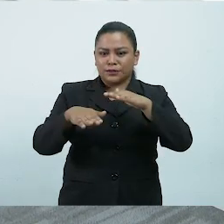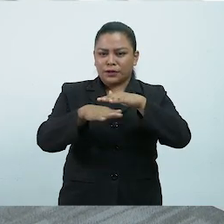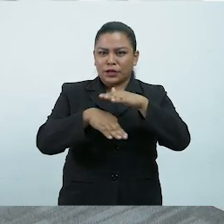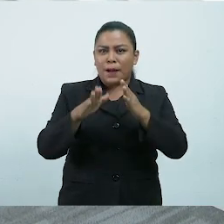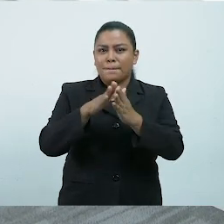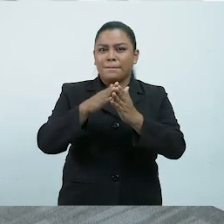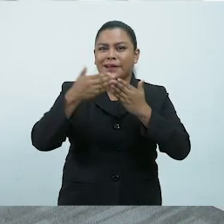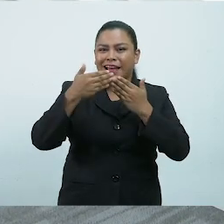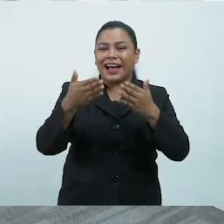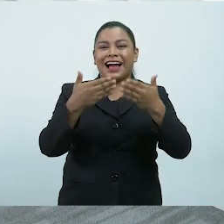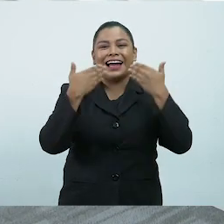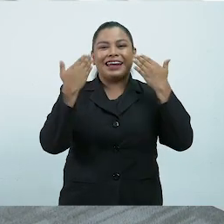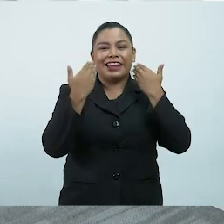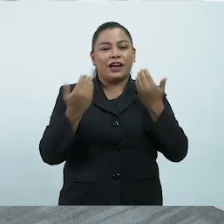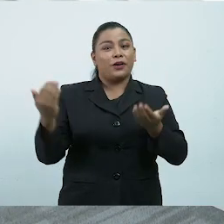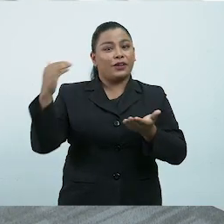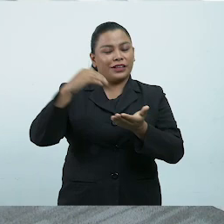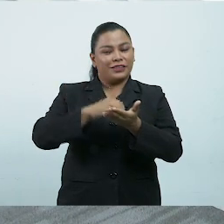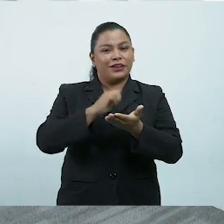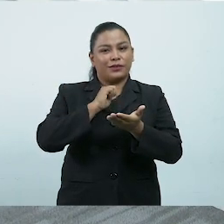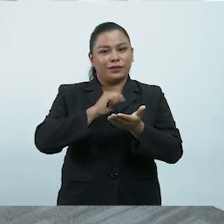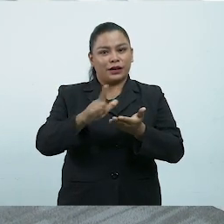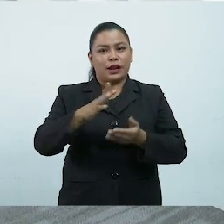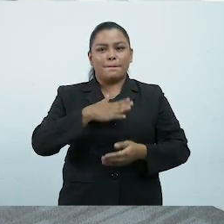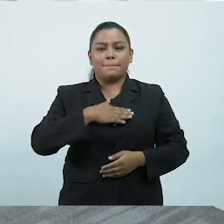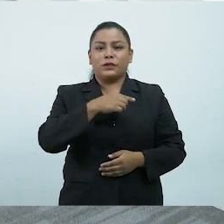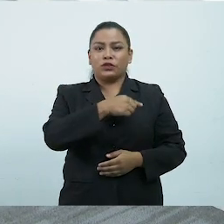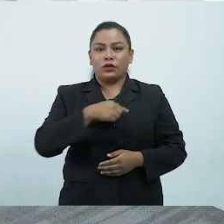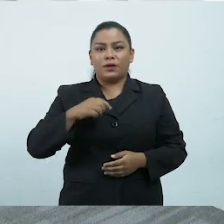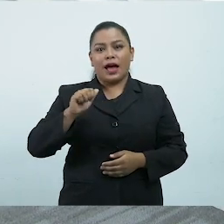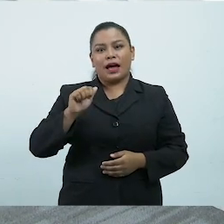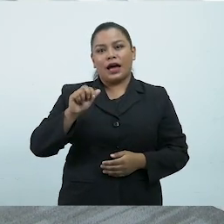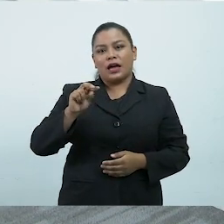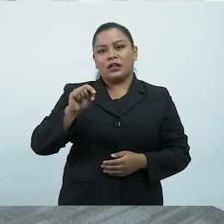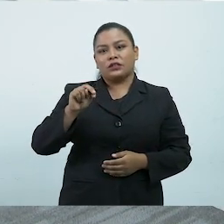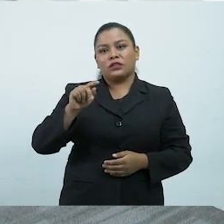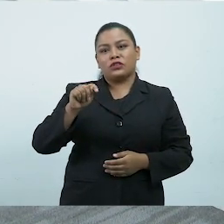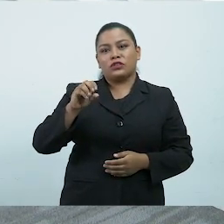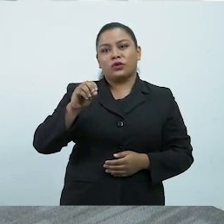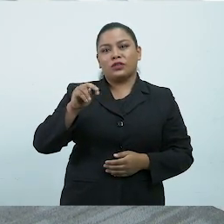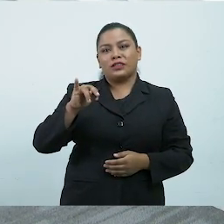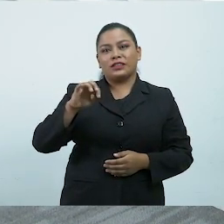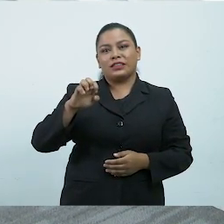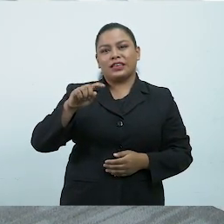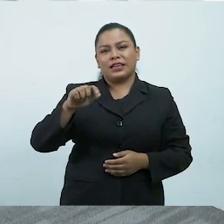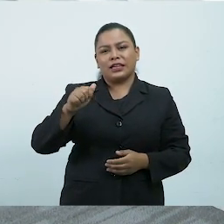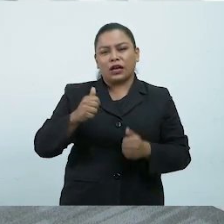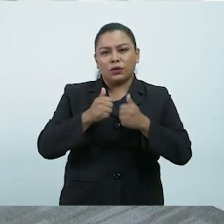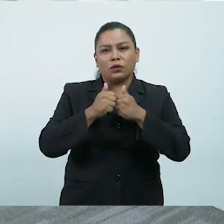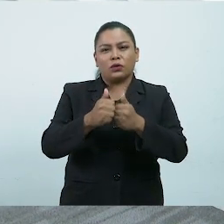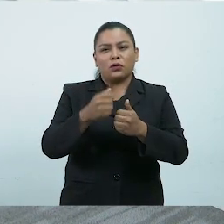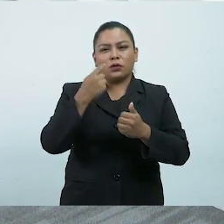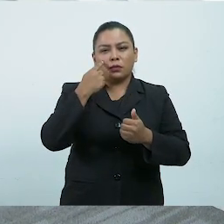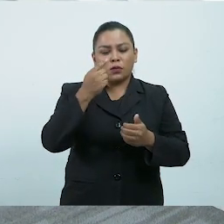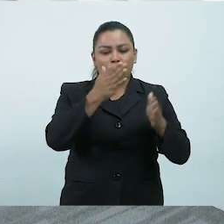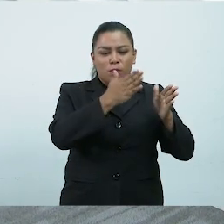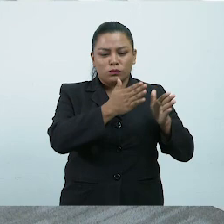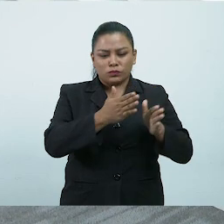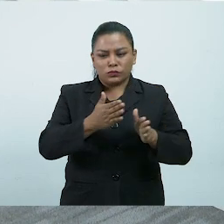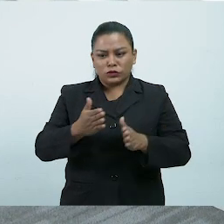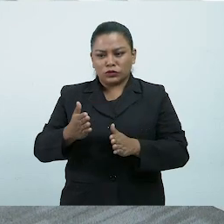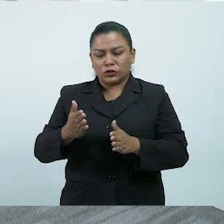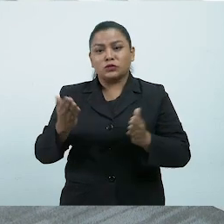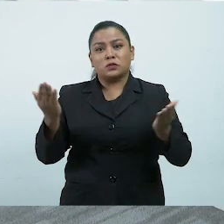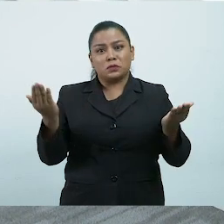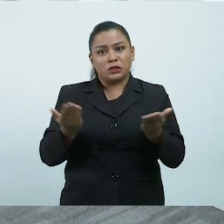la alegría de regresar a la escuela. Mi nombre es Antonieta Coreas y juntos veremos los pasos a desarrollar para